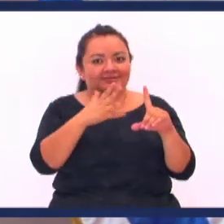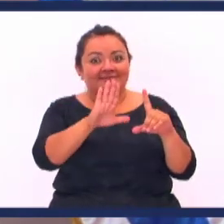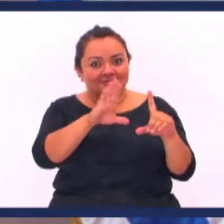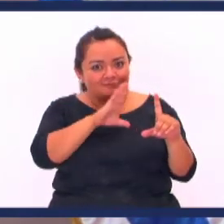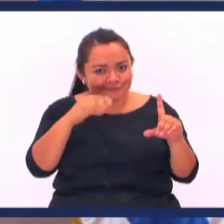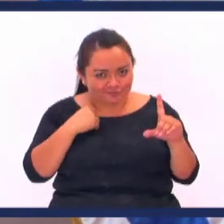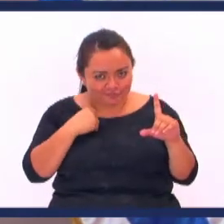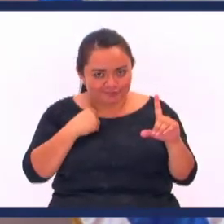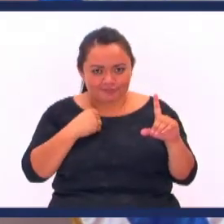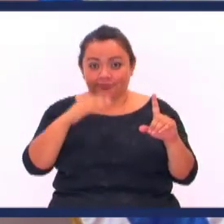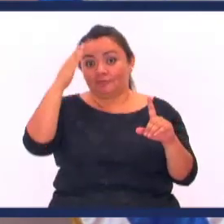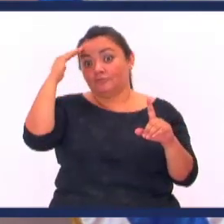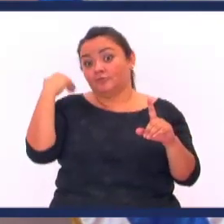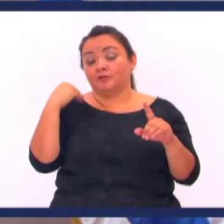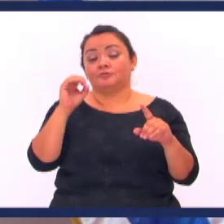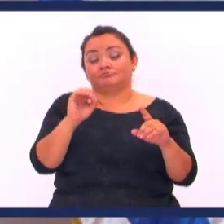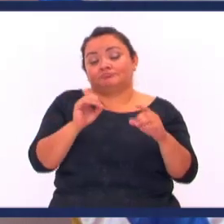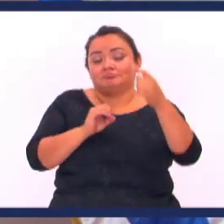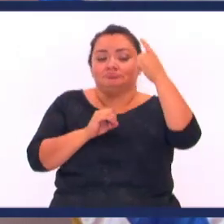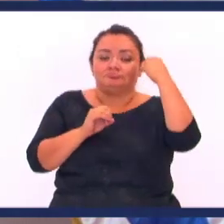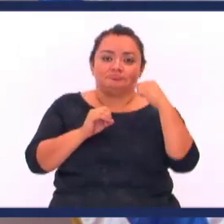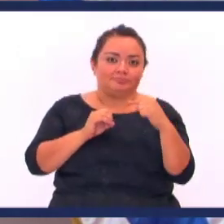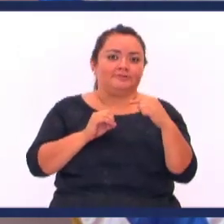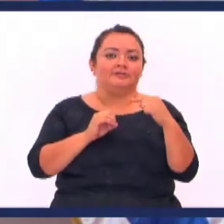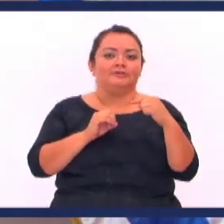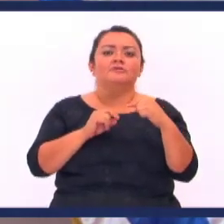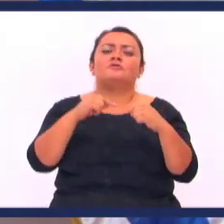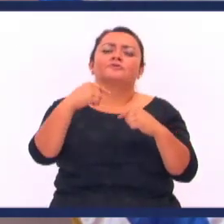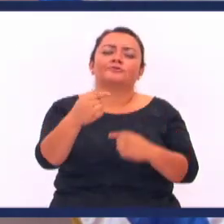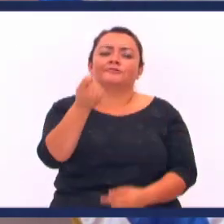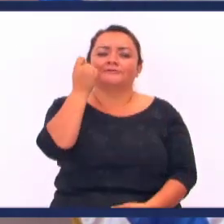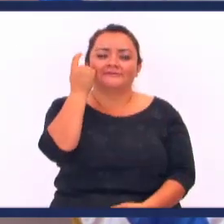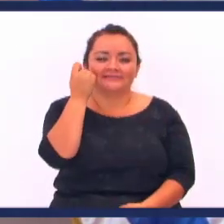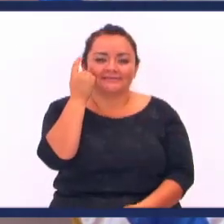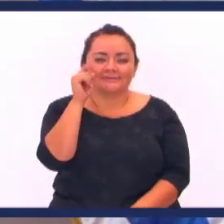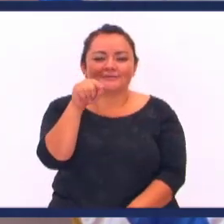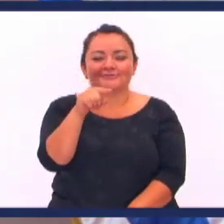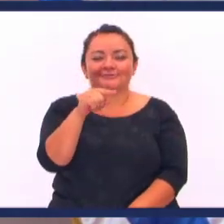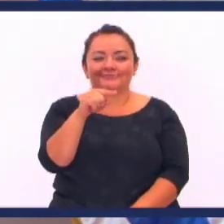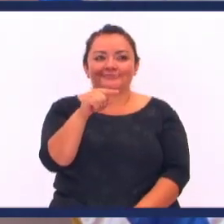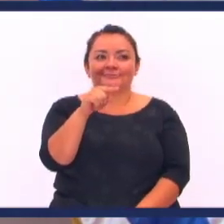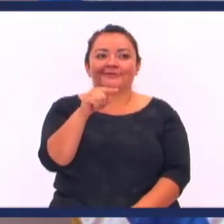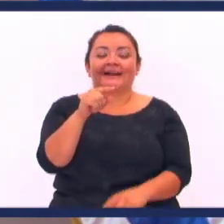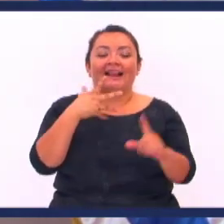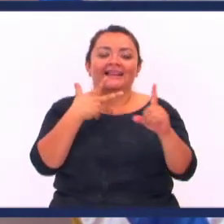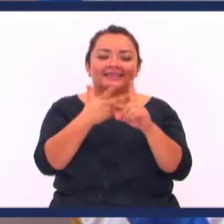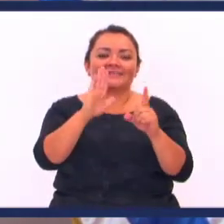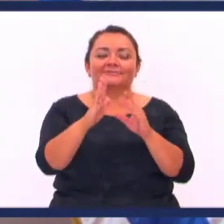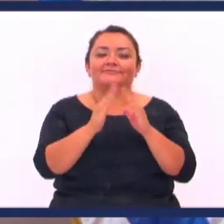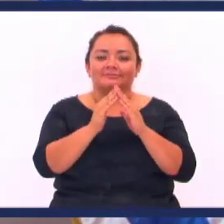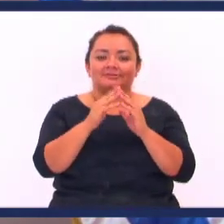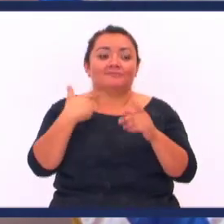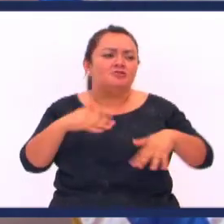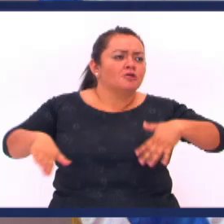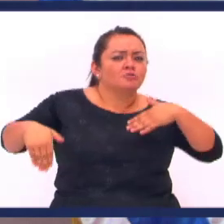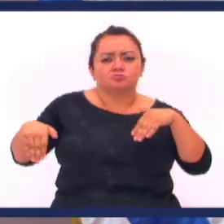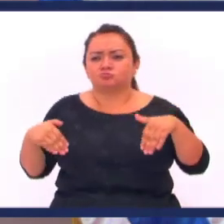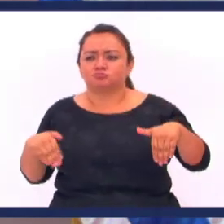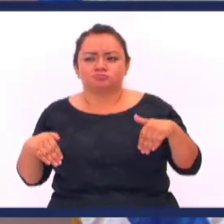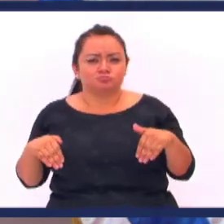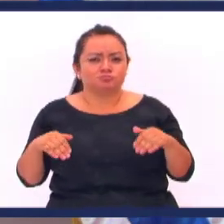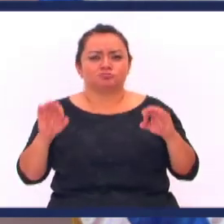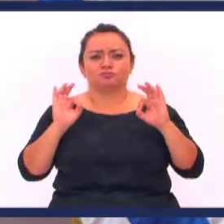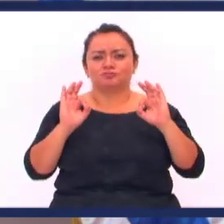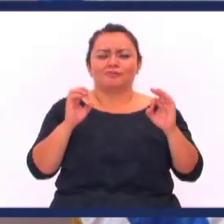Cabeza de hogar Seas hembra O seas varón Cuando te diste cuenta Que eras El sacerdote De tu casa No estabas muy activo Afuera